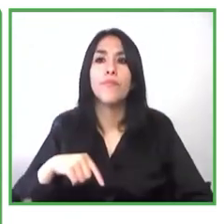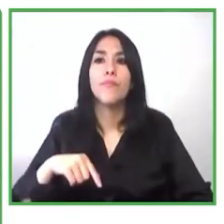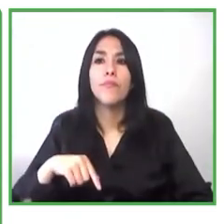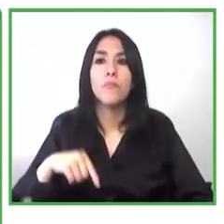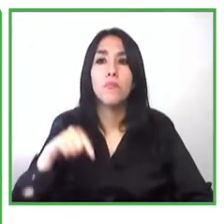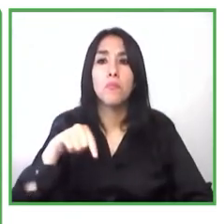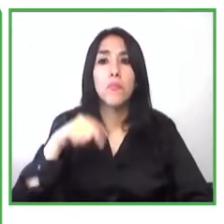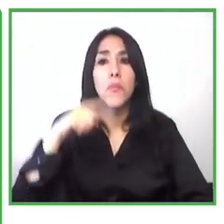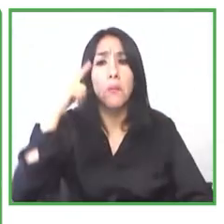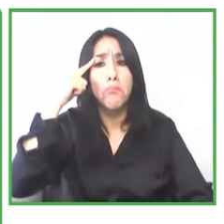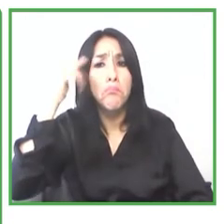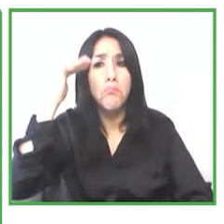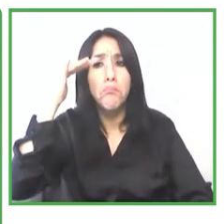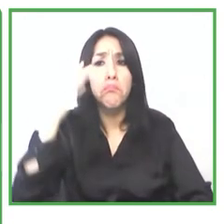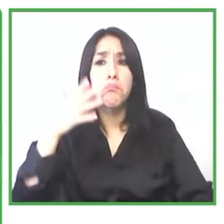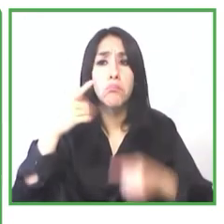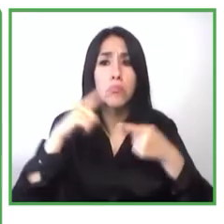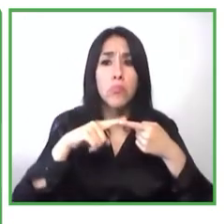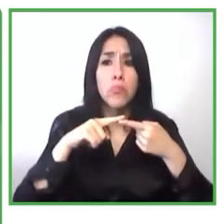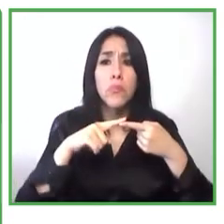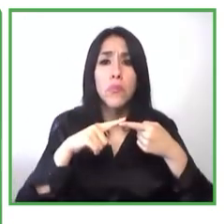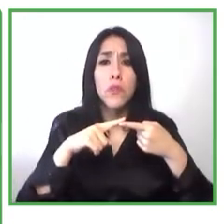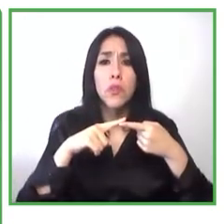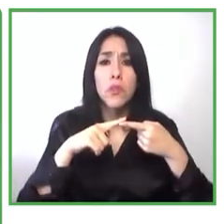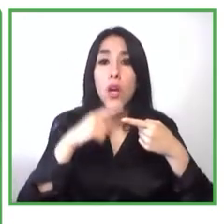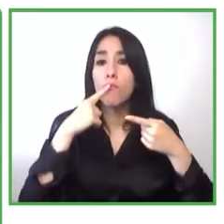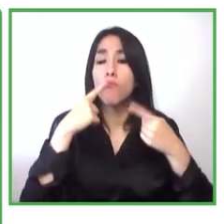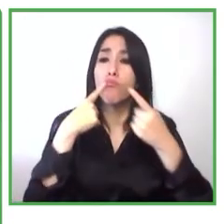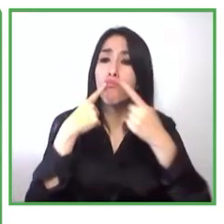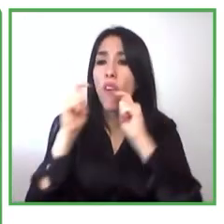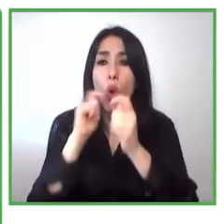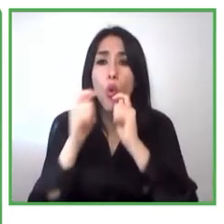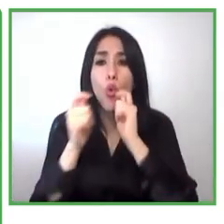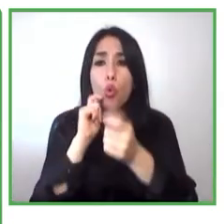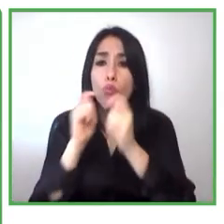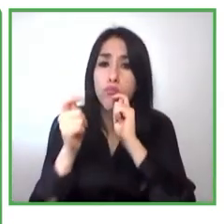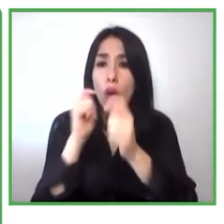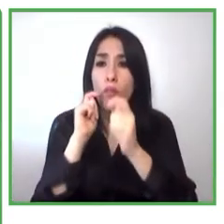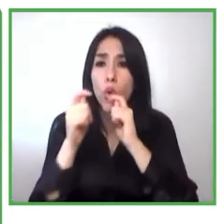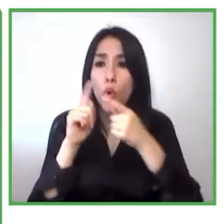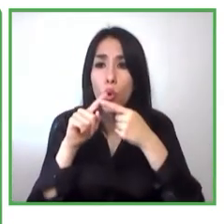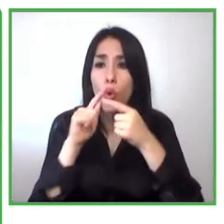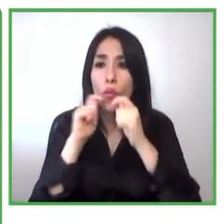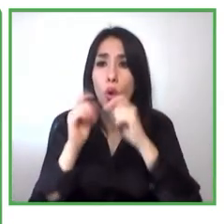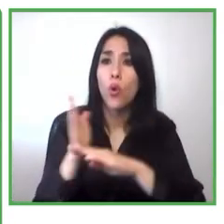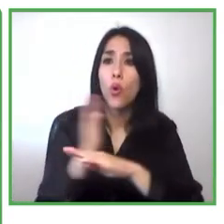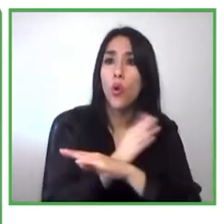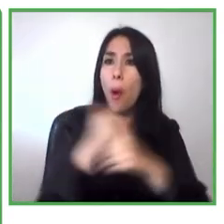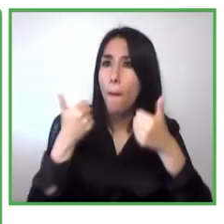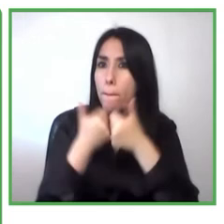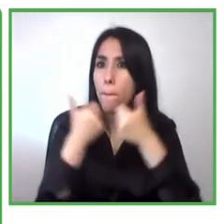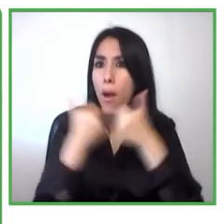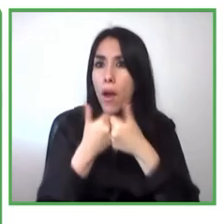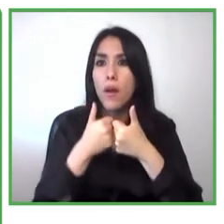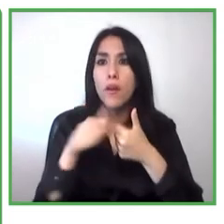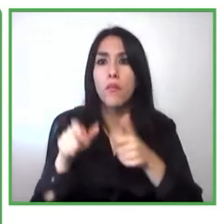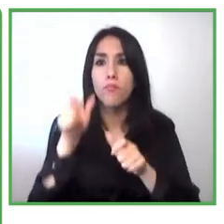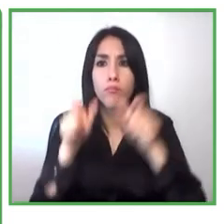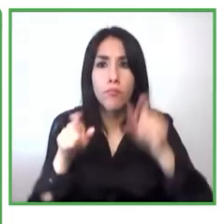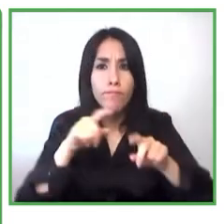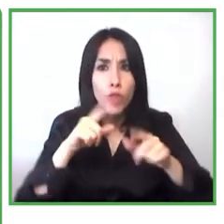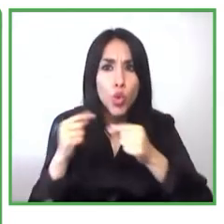la etapa del piloto cuando creamos el programa también definimos que había que tener una fase de diagnóstico donde